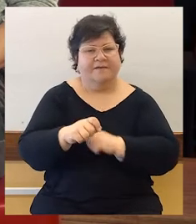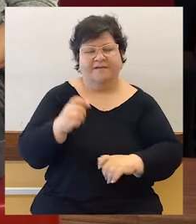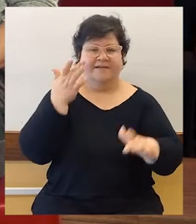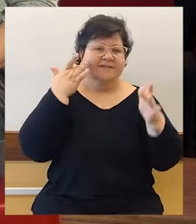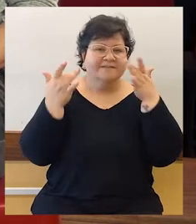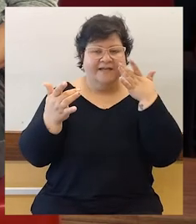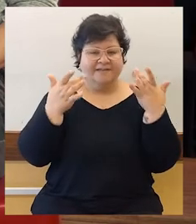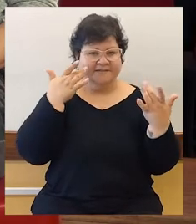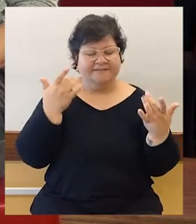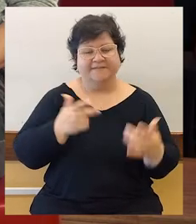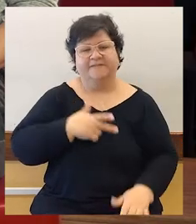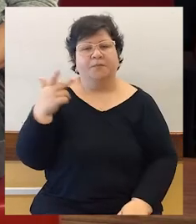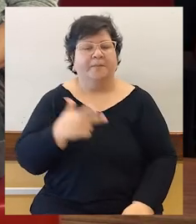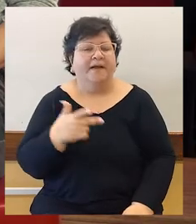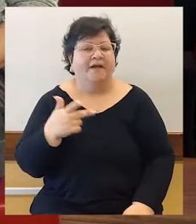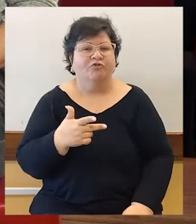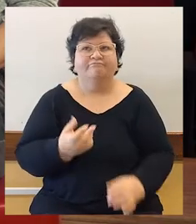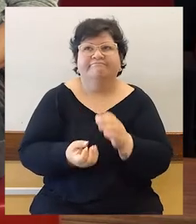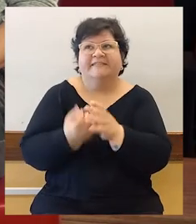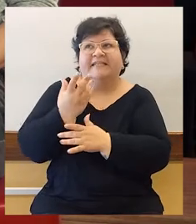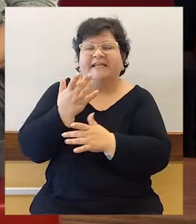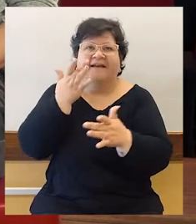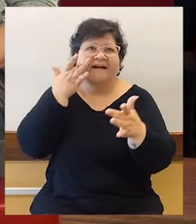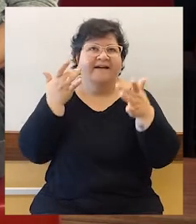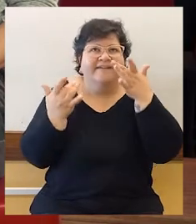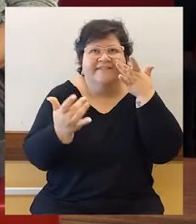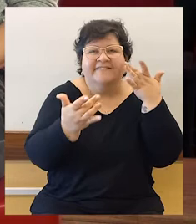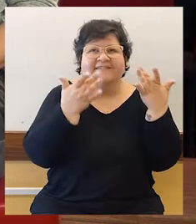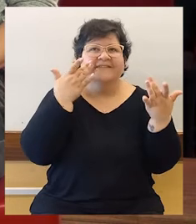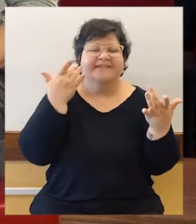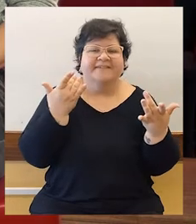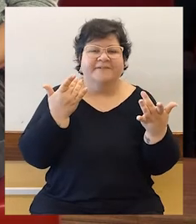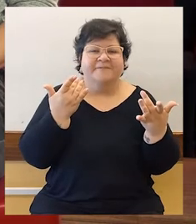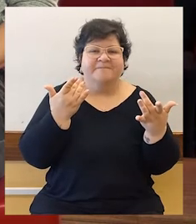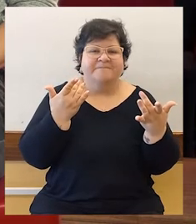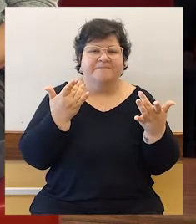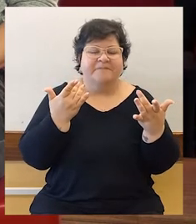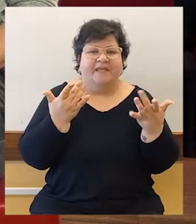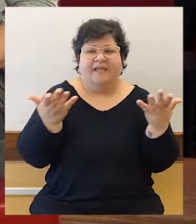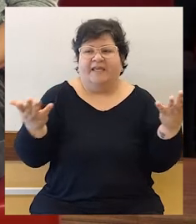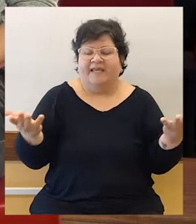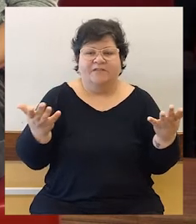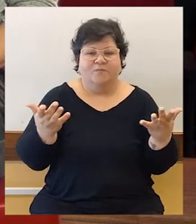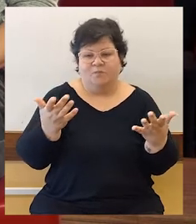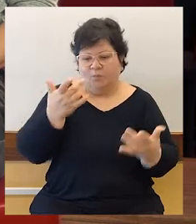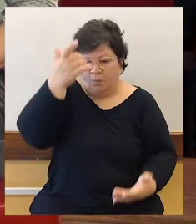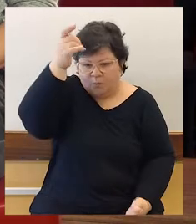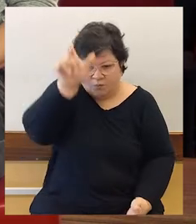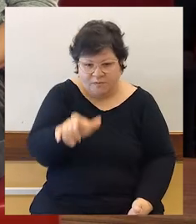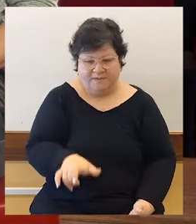el ser humano ha creado las artes, le ha dado forma o se ha hecho un ser artístico